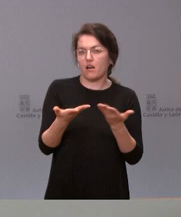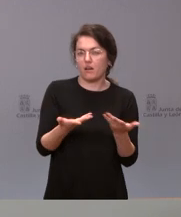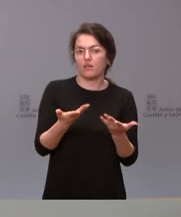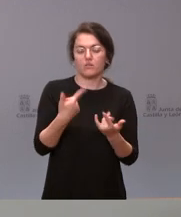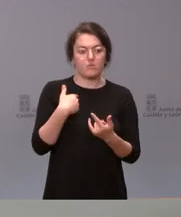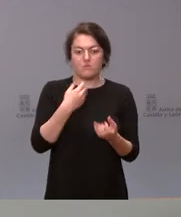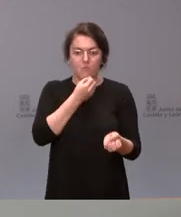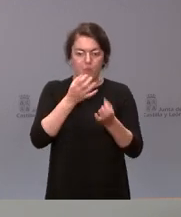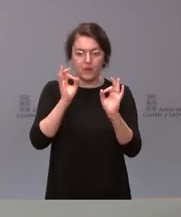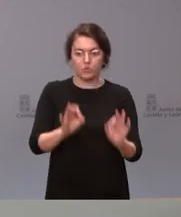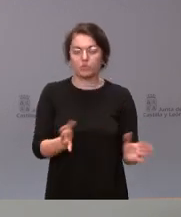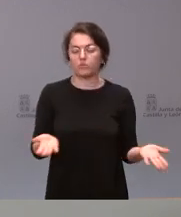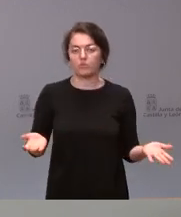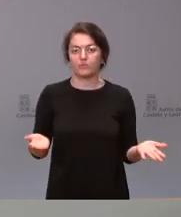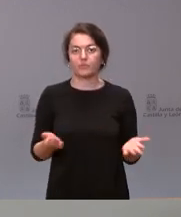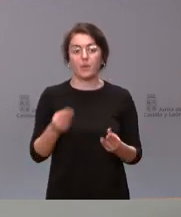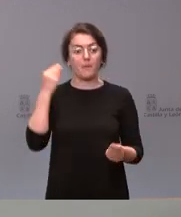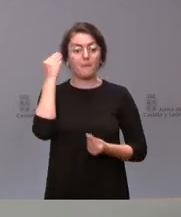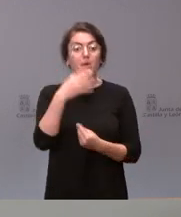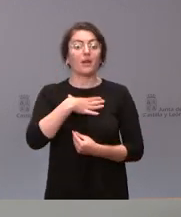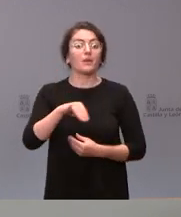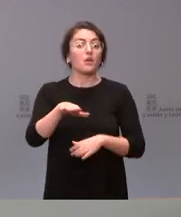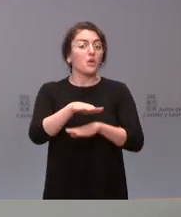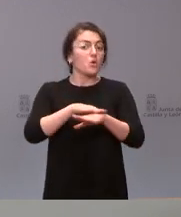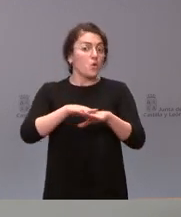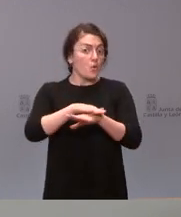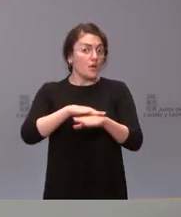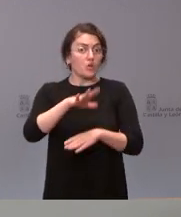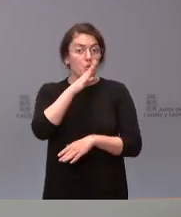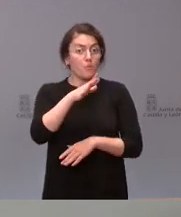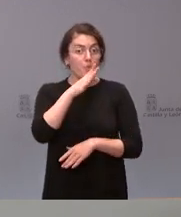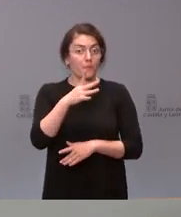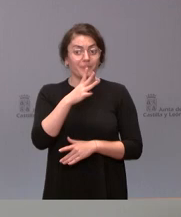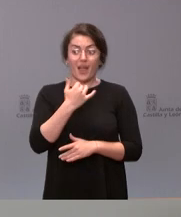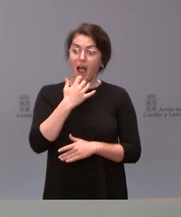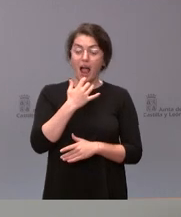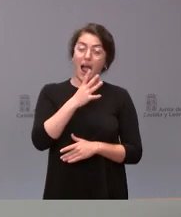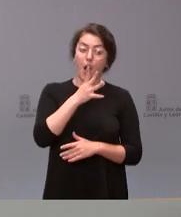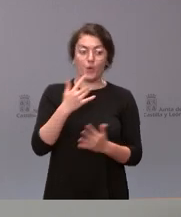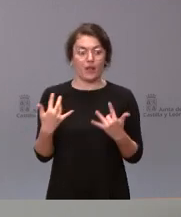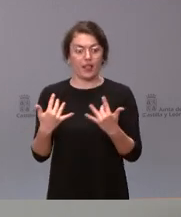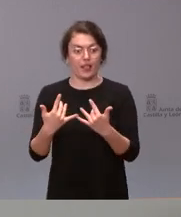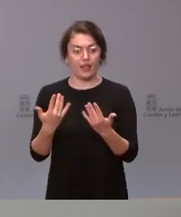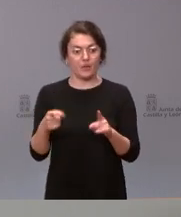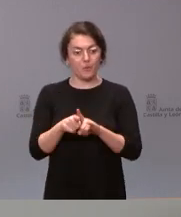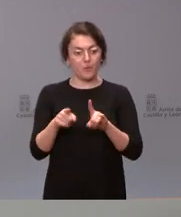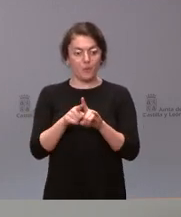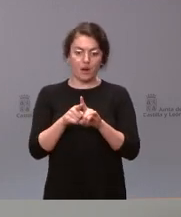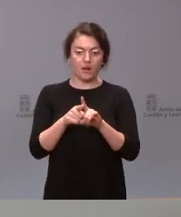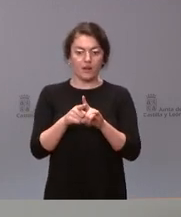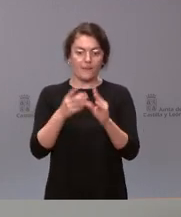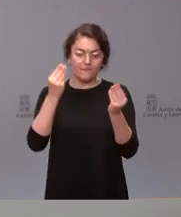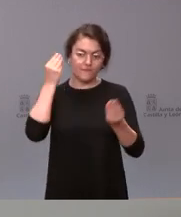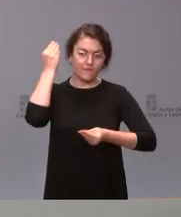yo manifiesto aquí. Y yo creo que quizá el Gobierno, por la precipitación de este momento, pues no ha tenido la reflexión bastante para poderlo